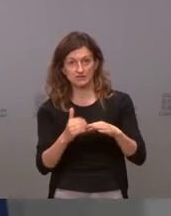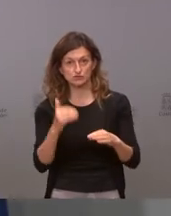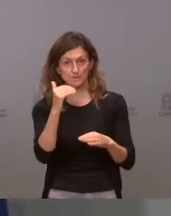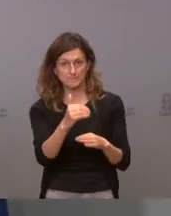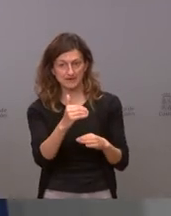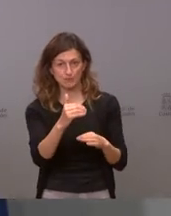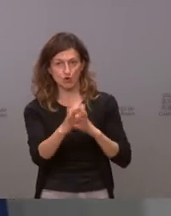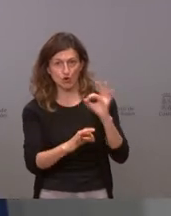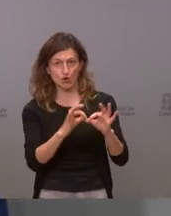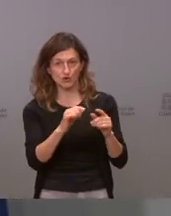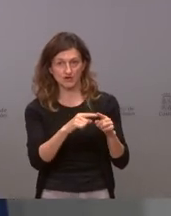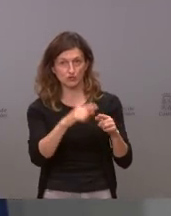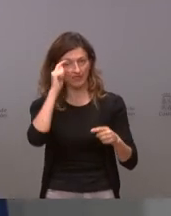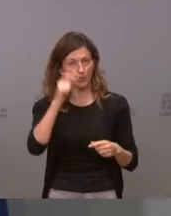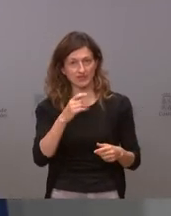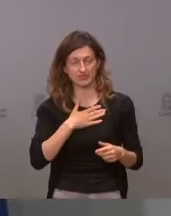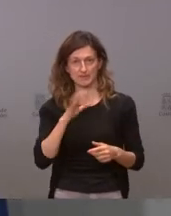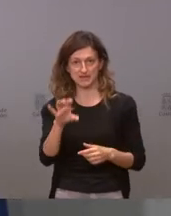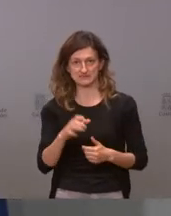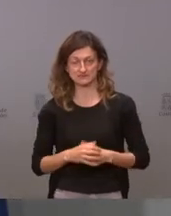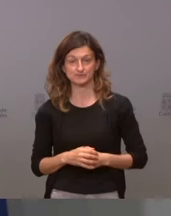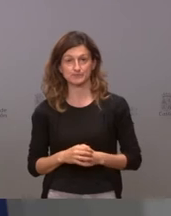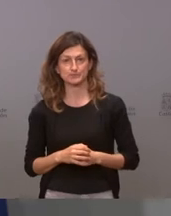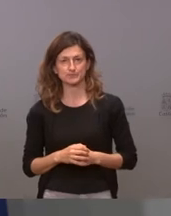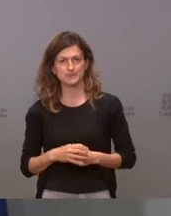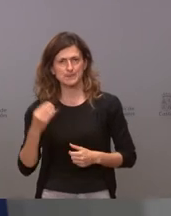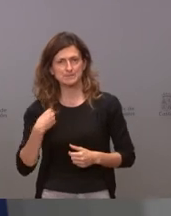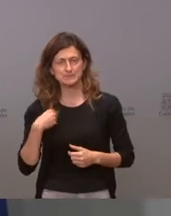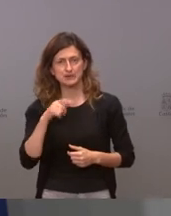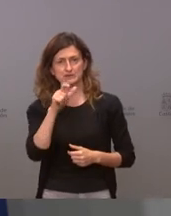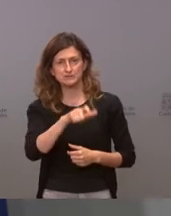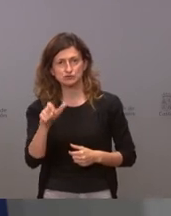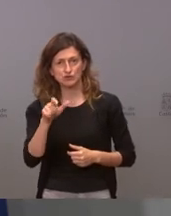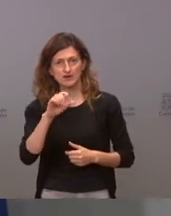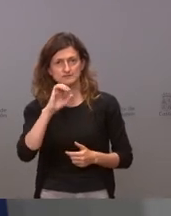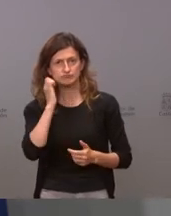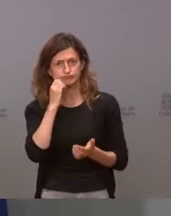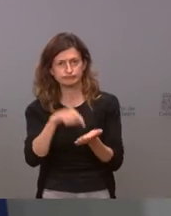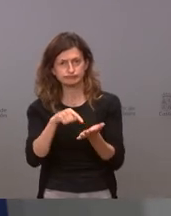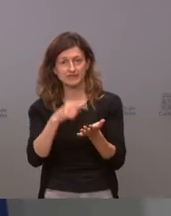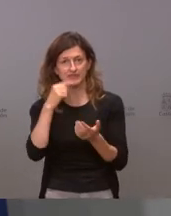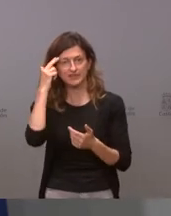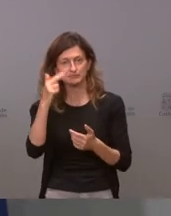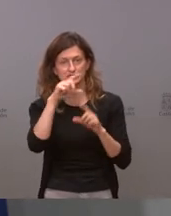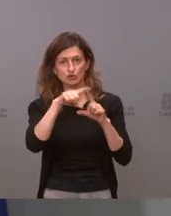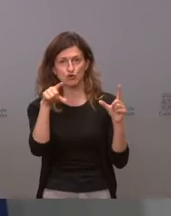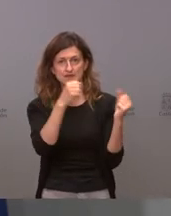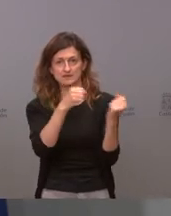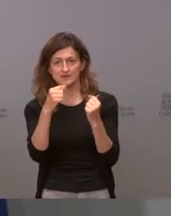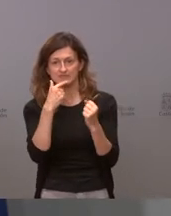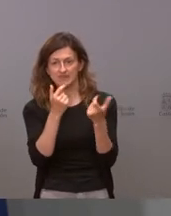supremo de los jueces de nuestro país la misma gente que reclama respeto institucional llama